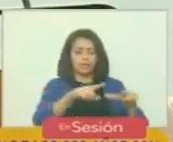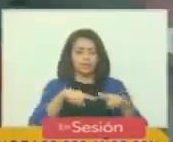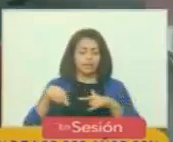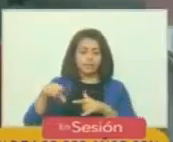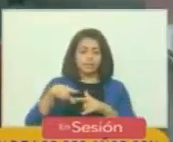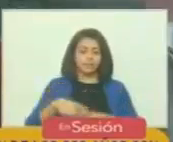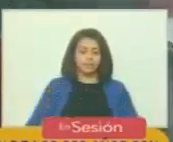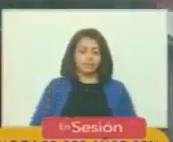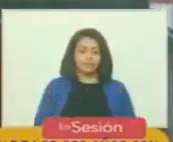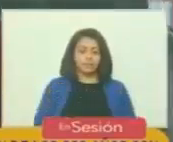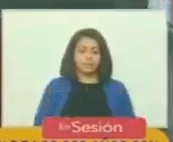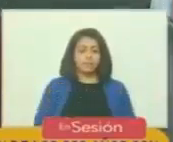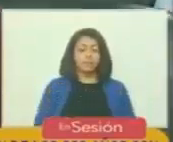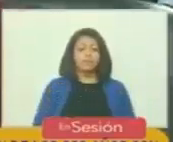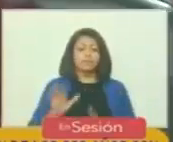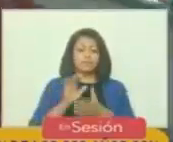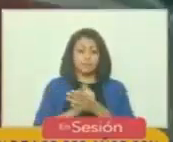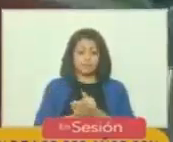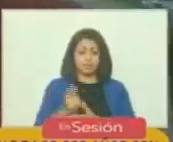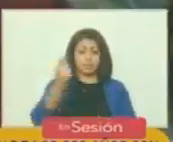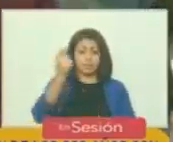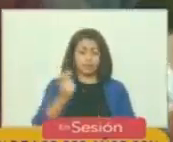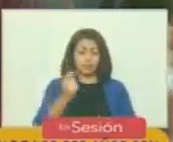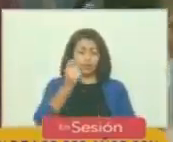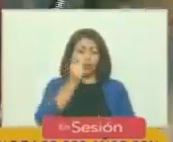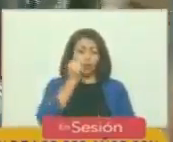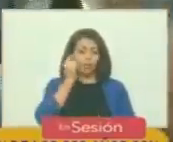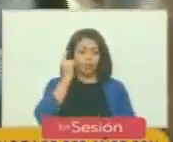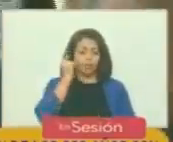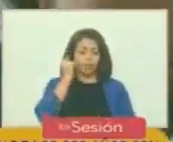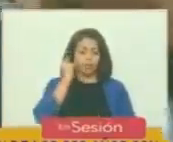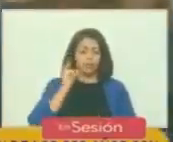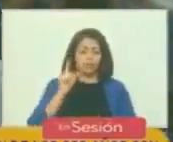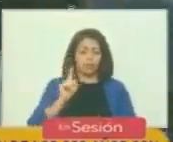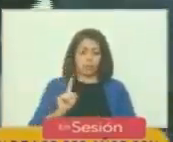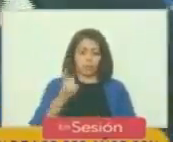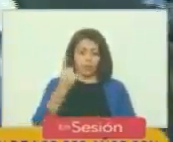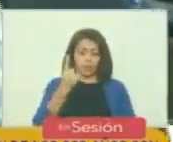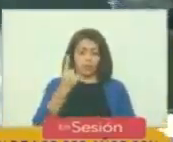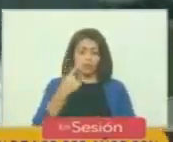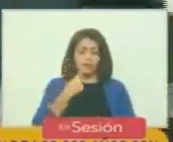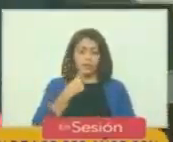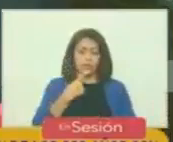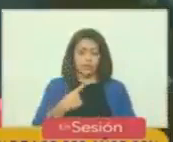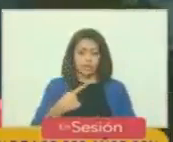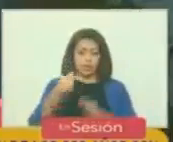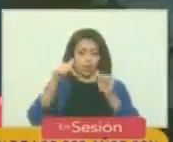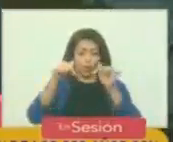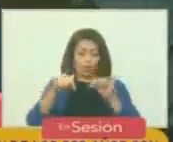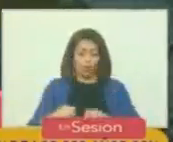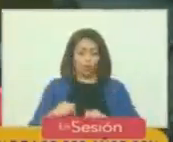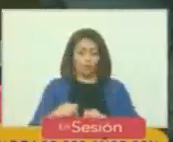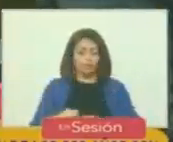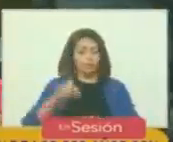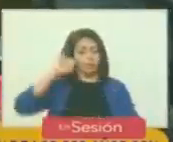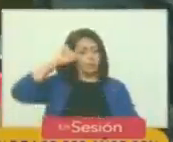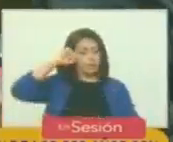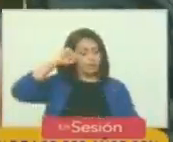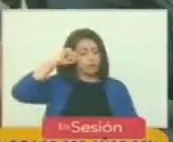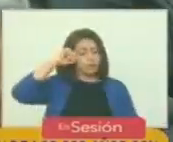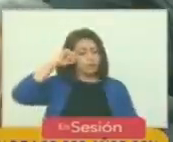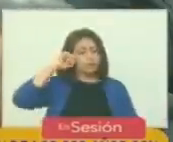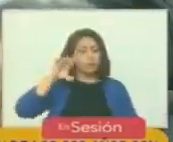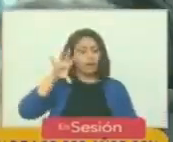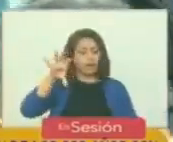compañeros diputadas diputados lo primero que cabe hoy es recordar que a la